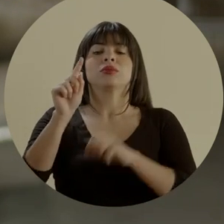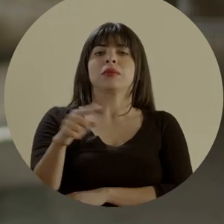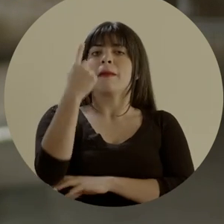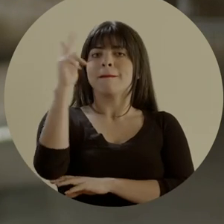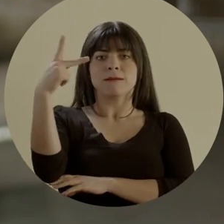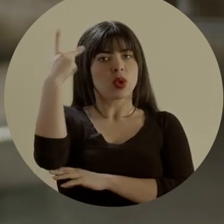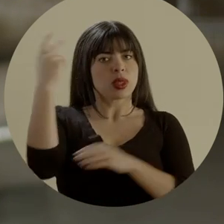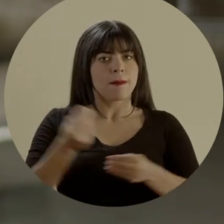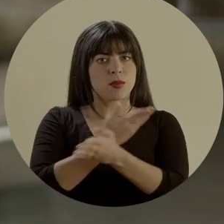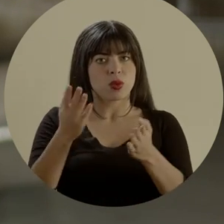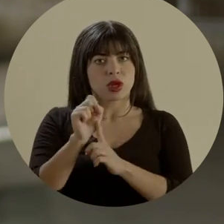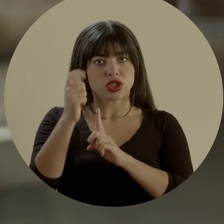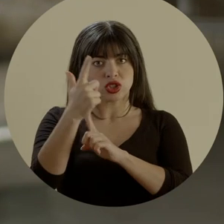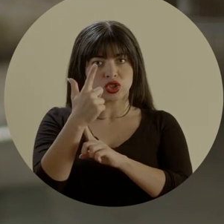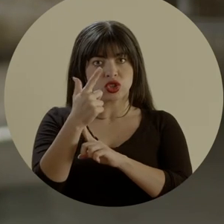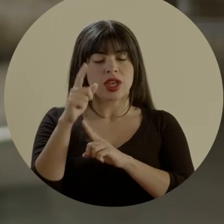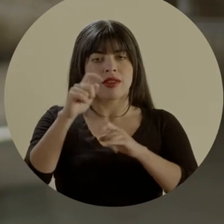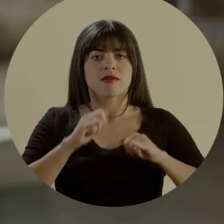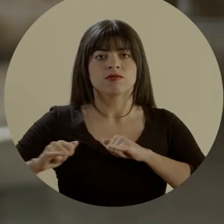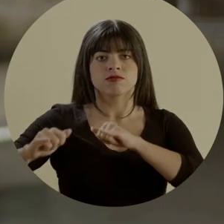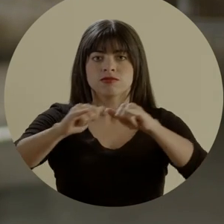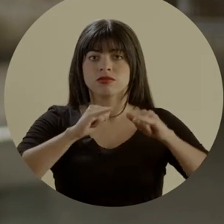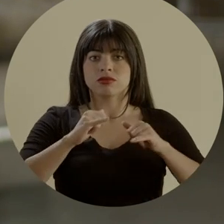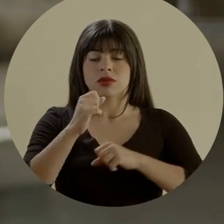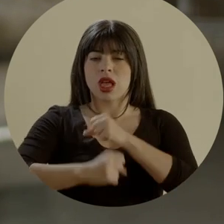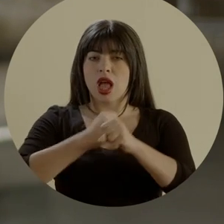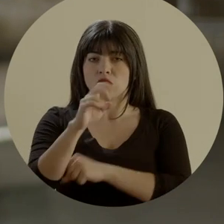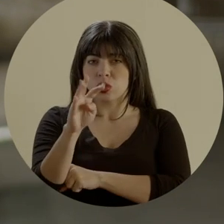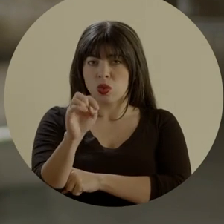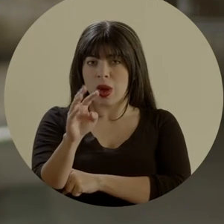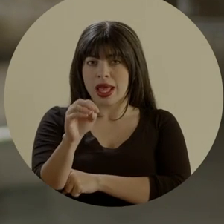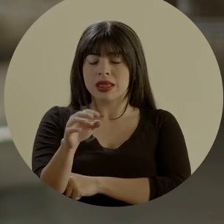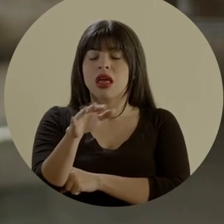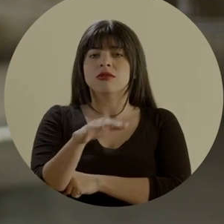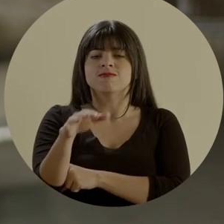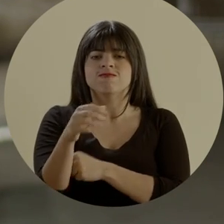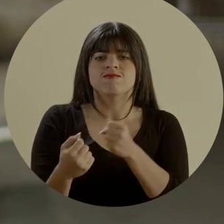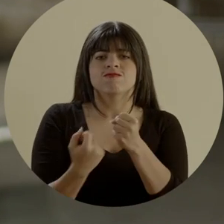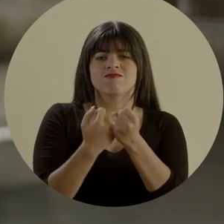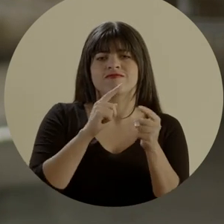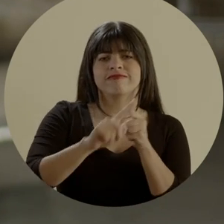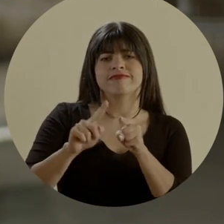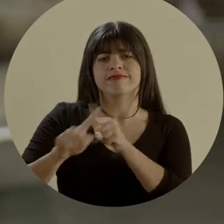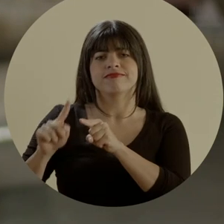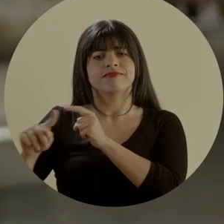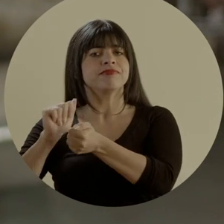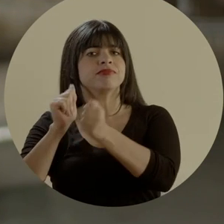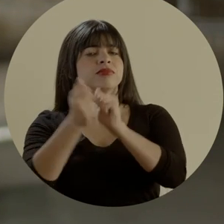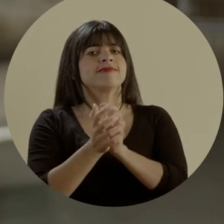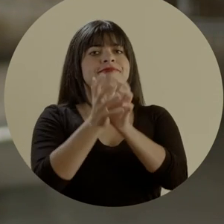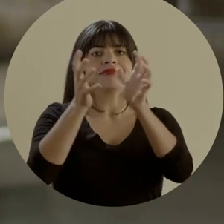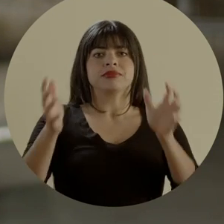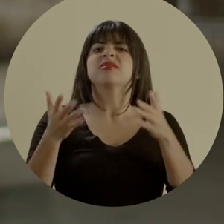la primera política pública social con carácter de universalidad. En la década de los años 40 se impulsaron una